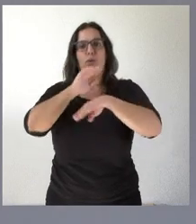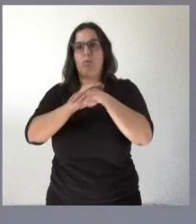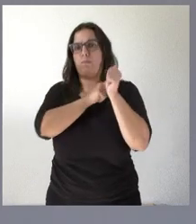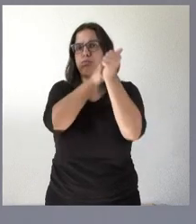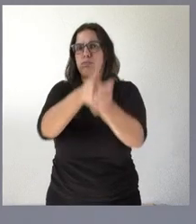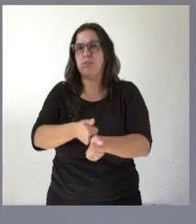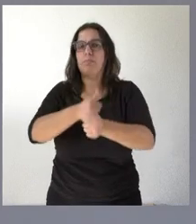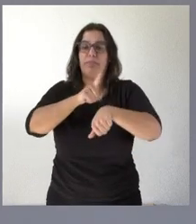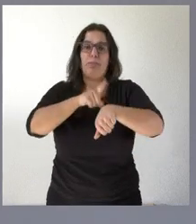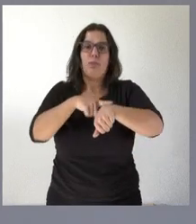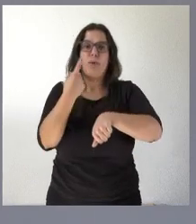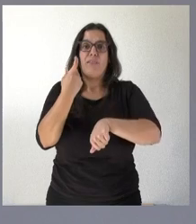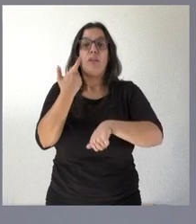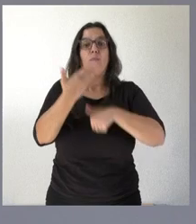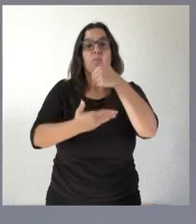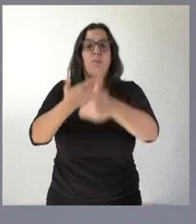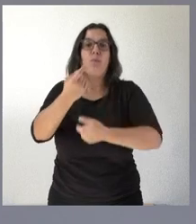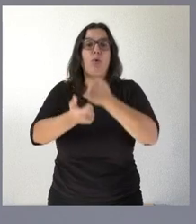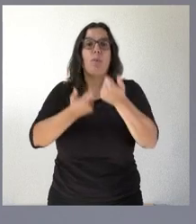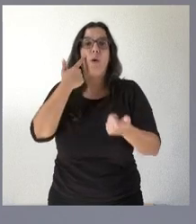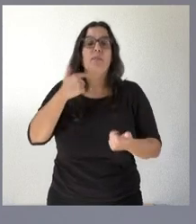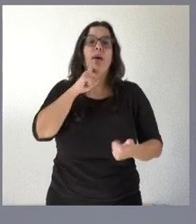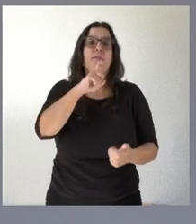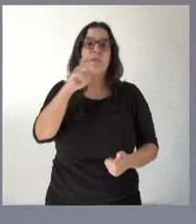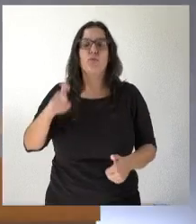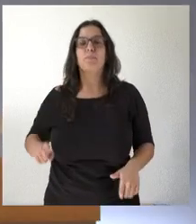y por tanto a la medida en que se vayan avanzando pues se los iremos comunicando